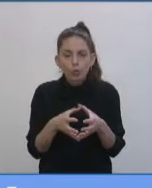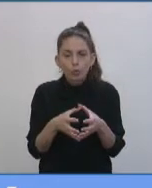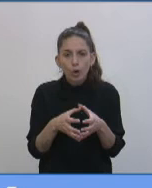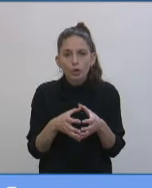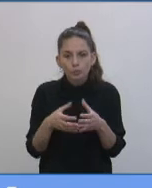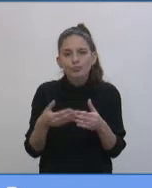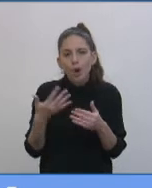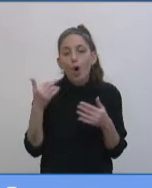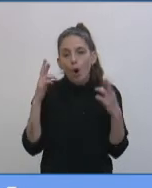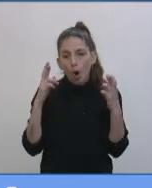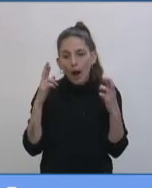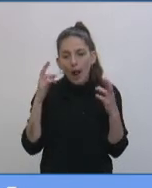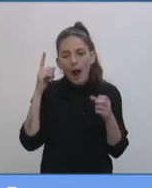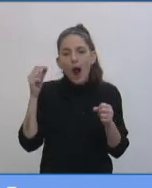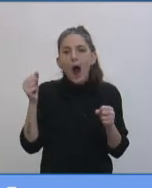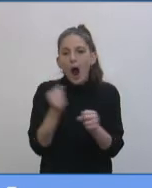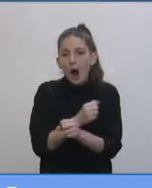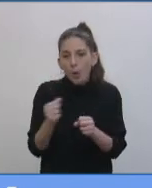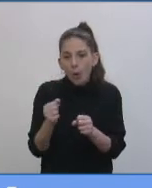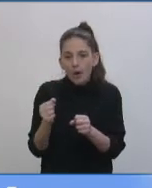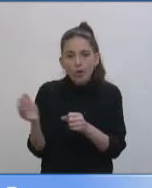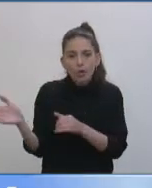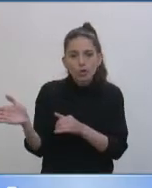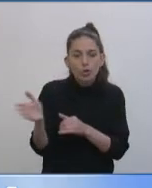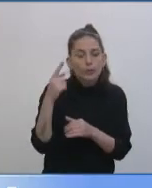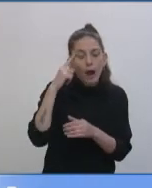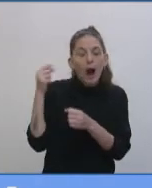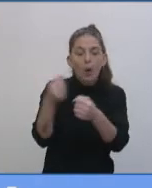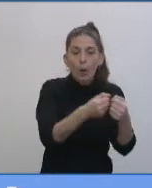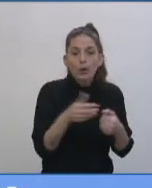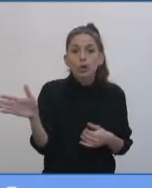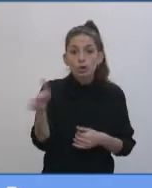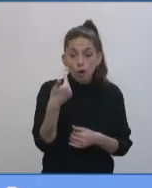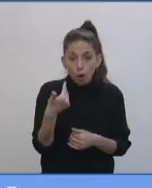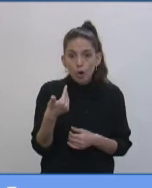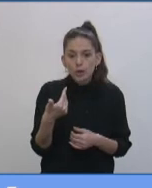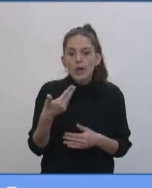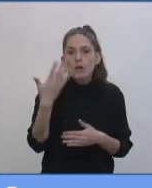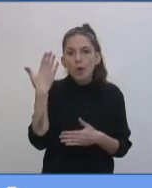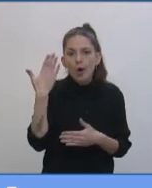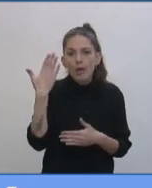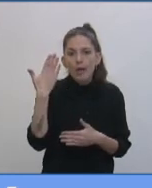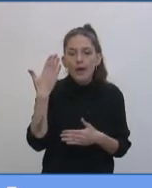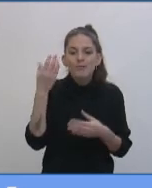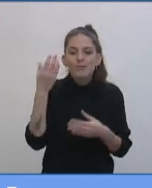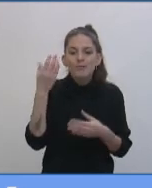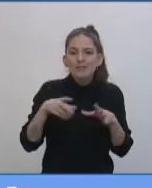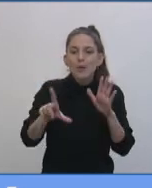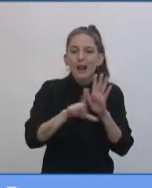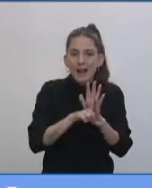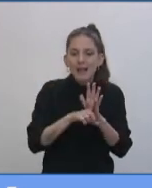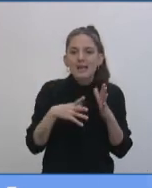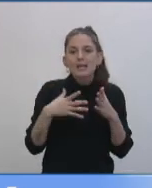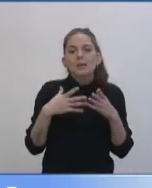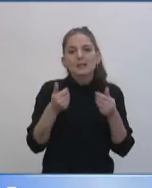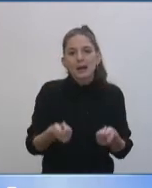y vamos a poder tener una ley que les dé previsibilidad y salvar lo que queda del